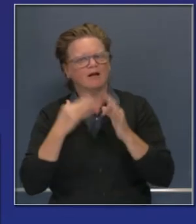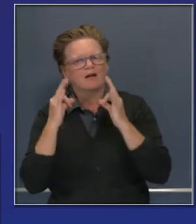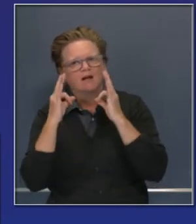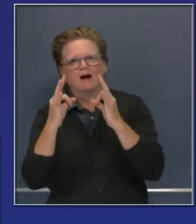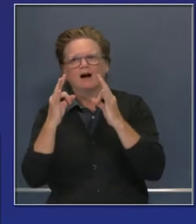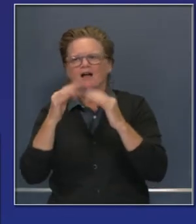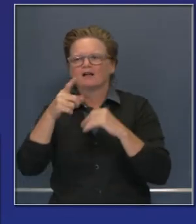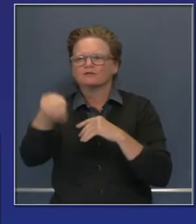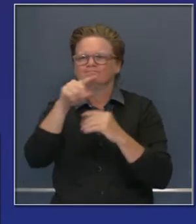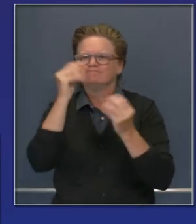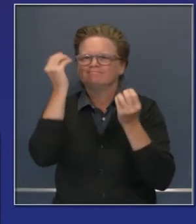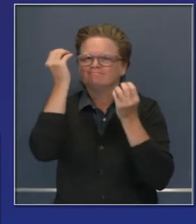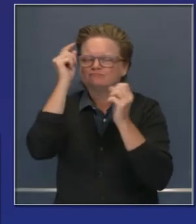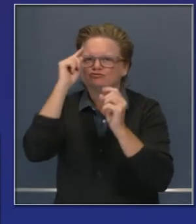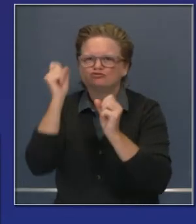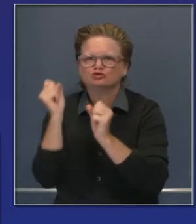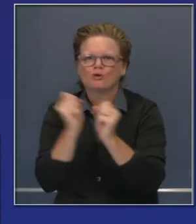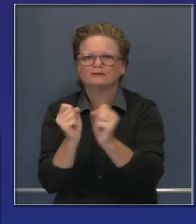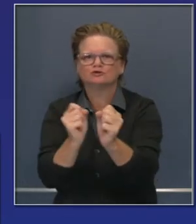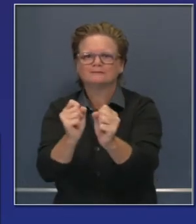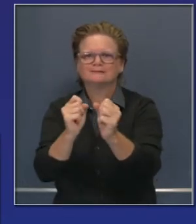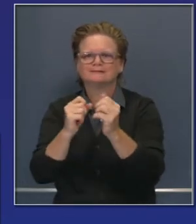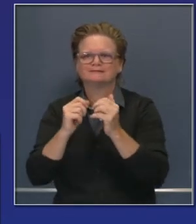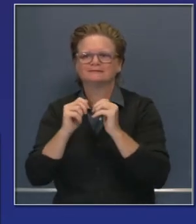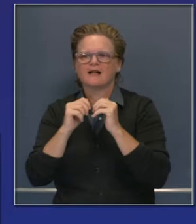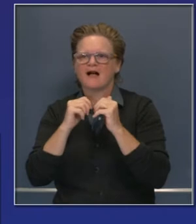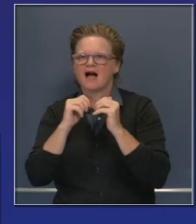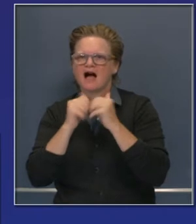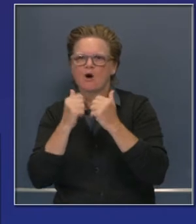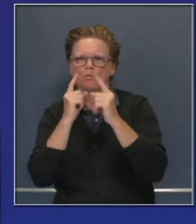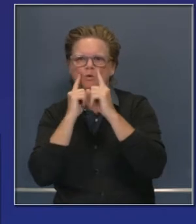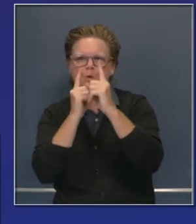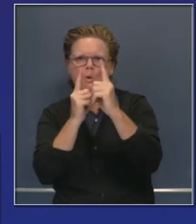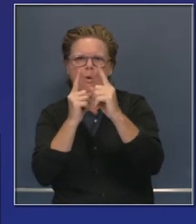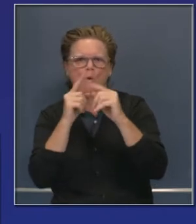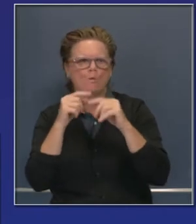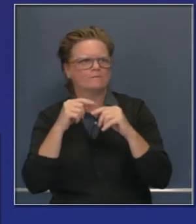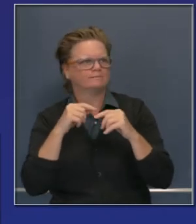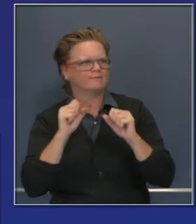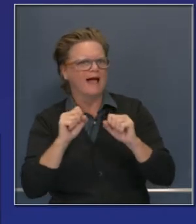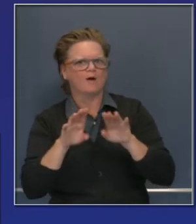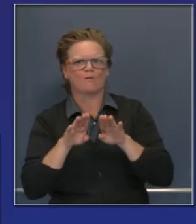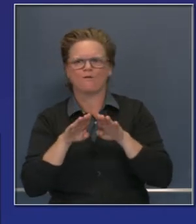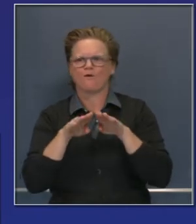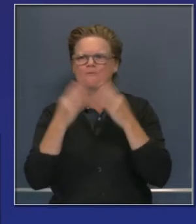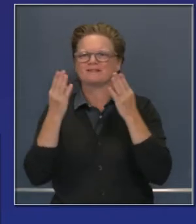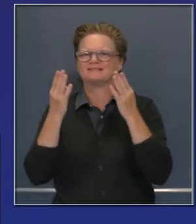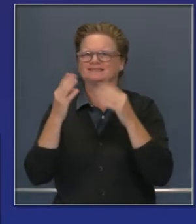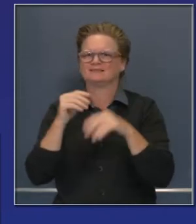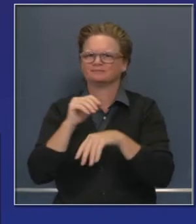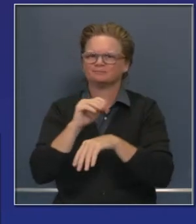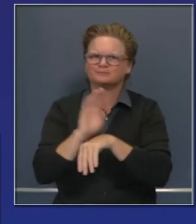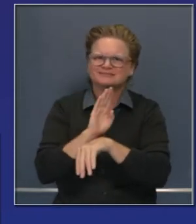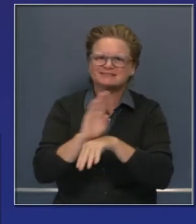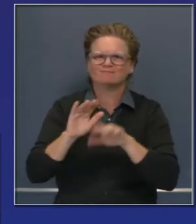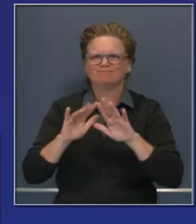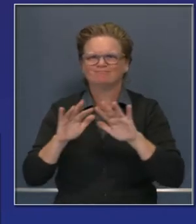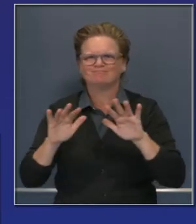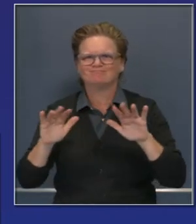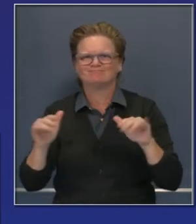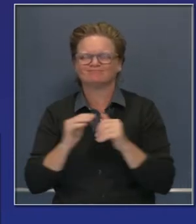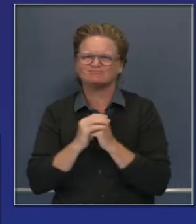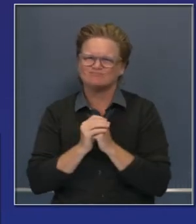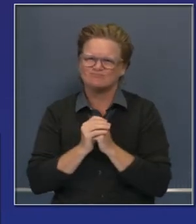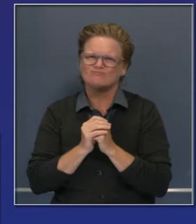Es una estrategia modificada, judiciosa, prudente para reducir estas cifras.